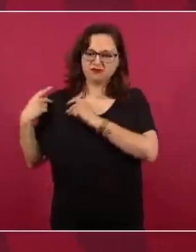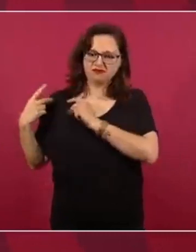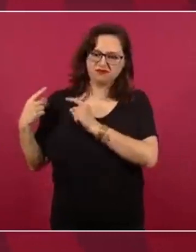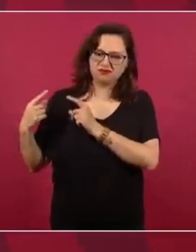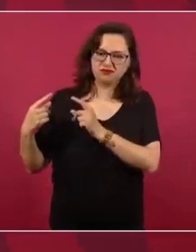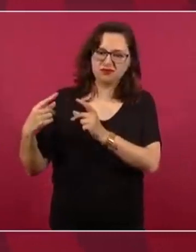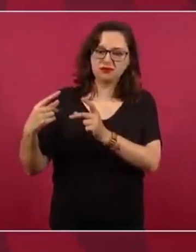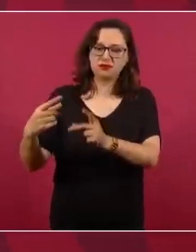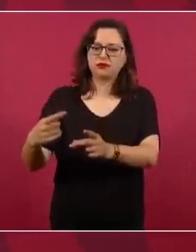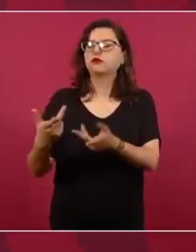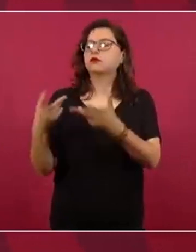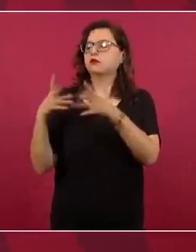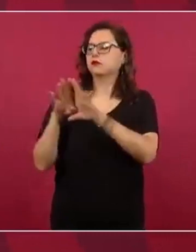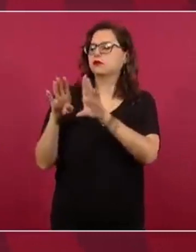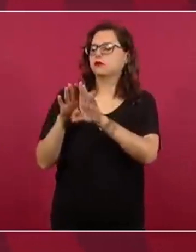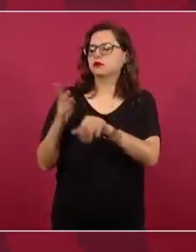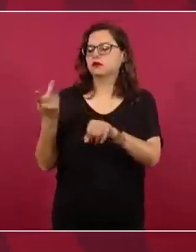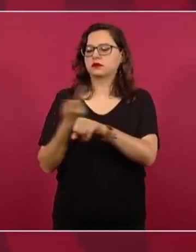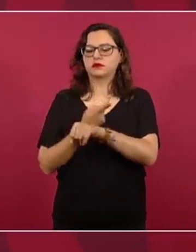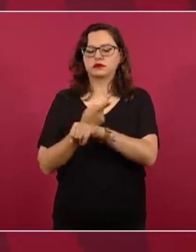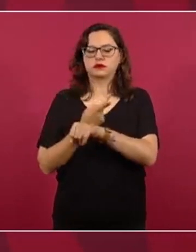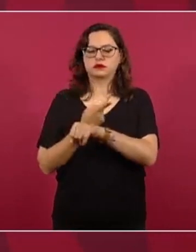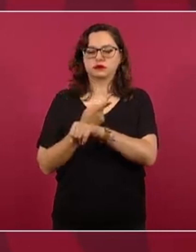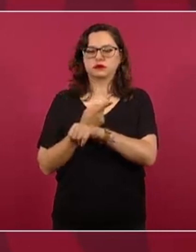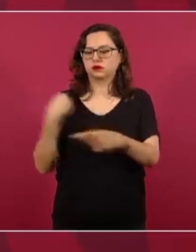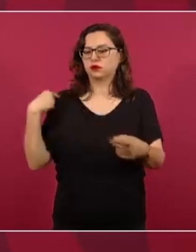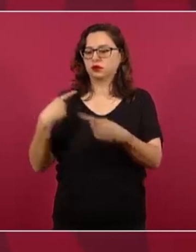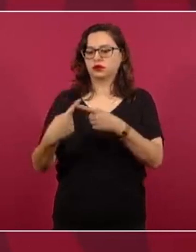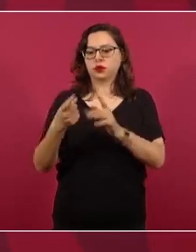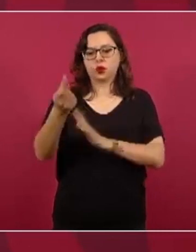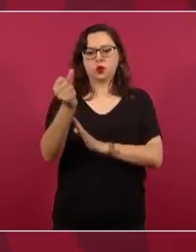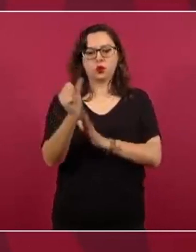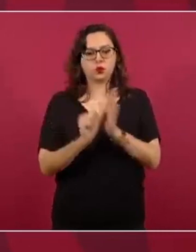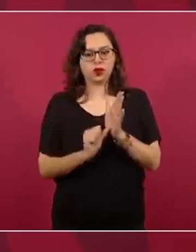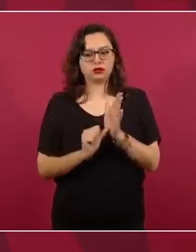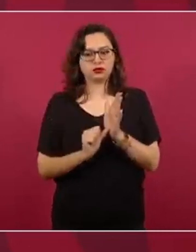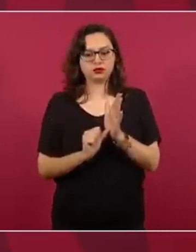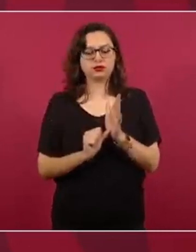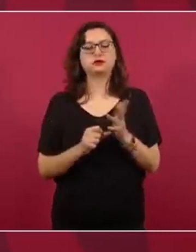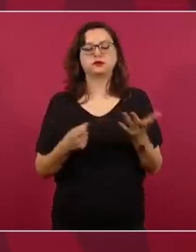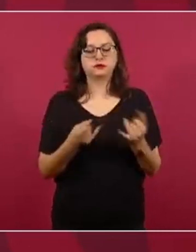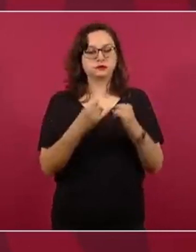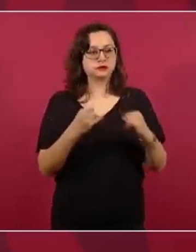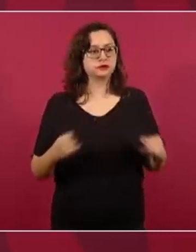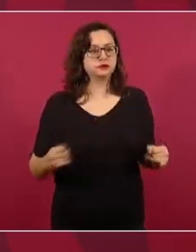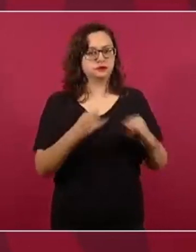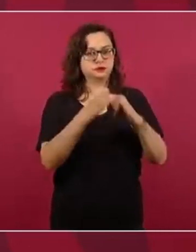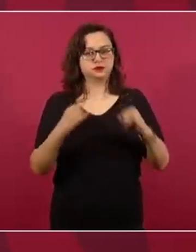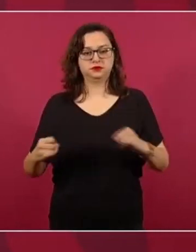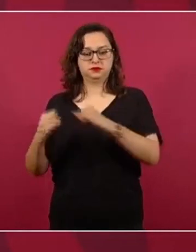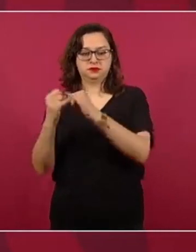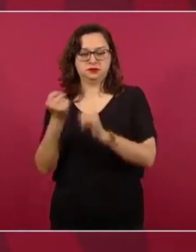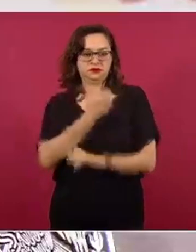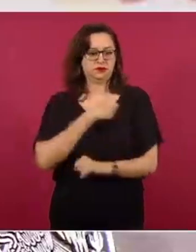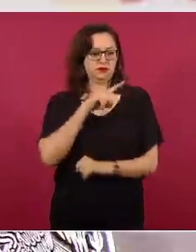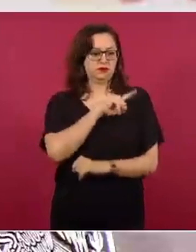en términos muy claros, la participación de las instituciones de salud, todas ellas,